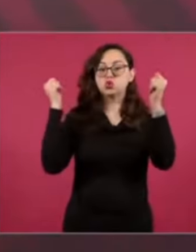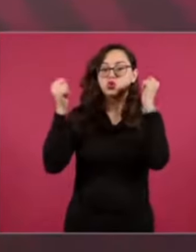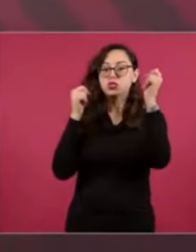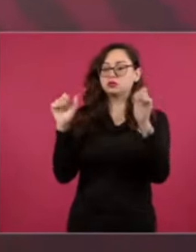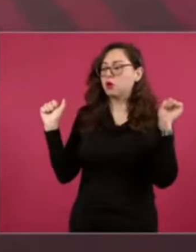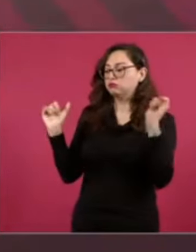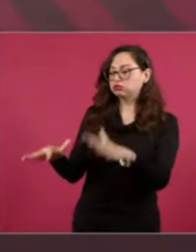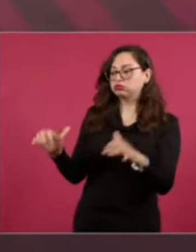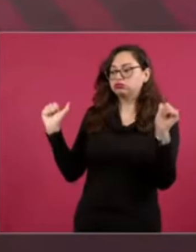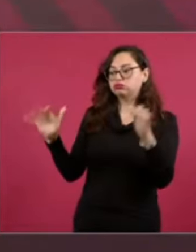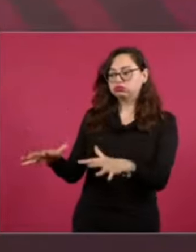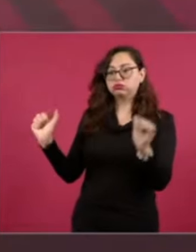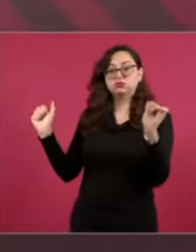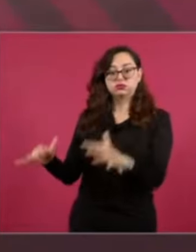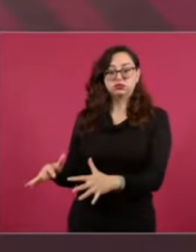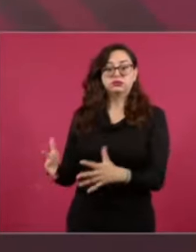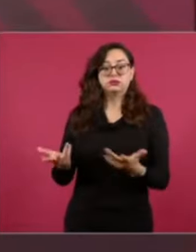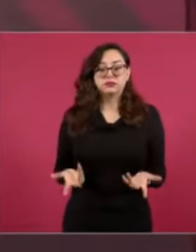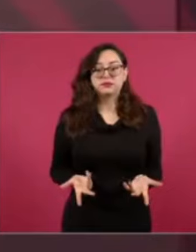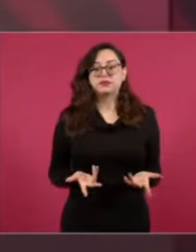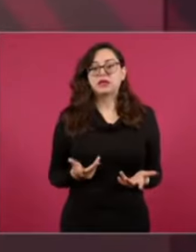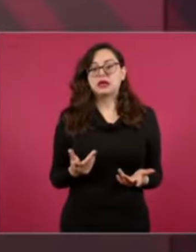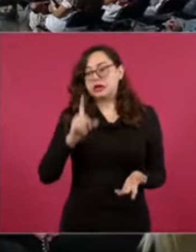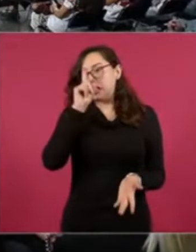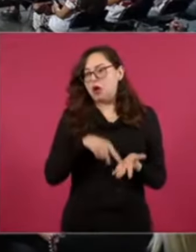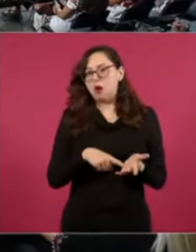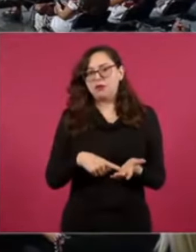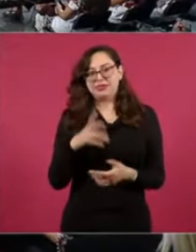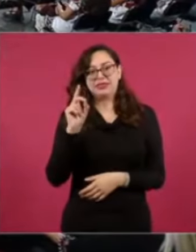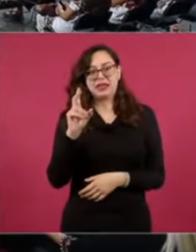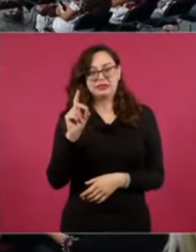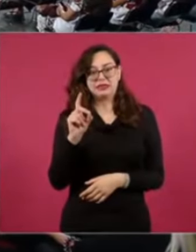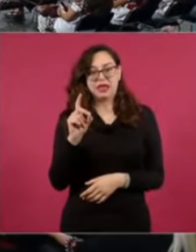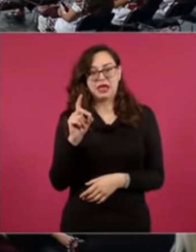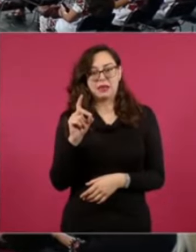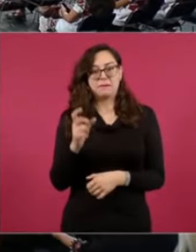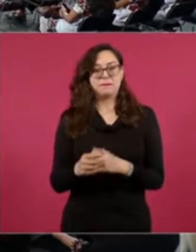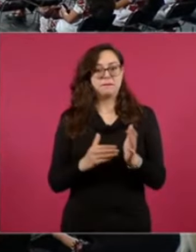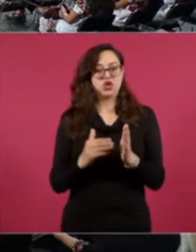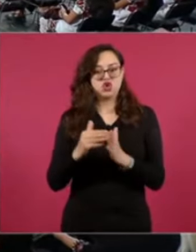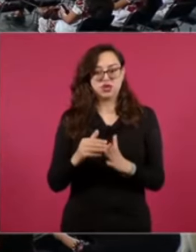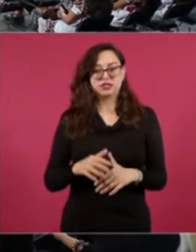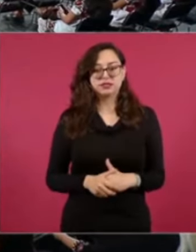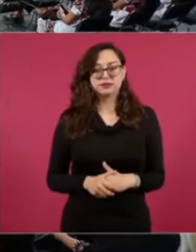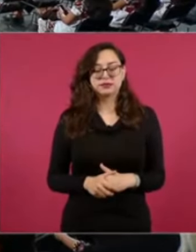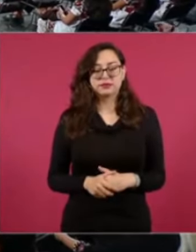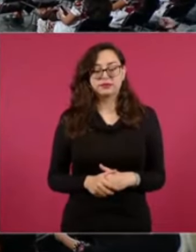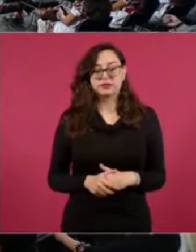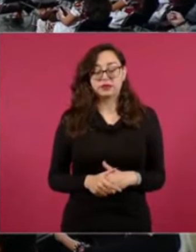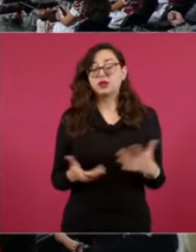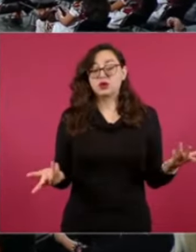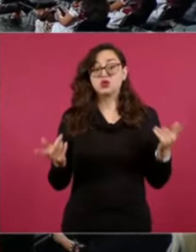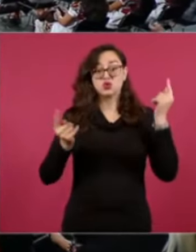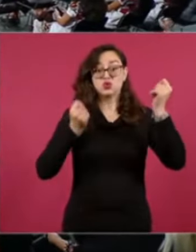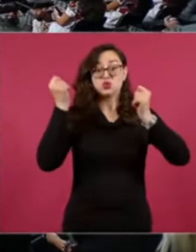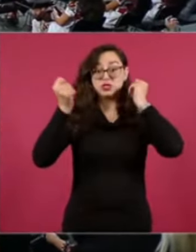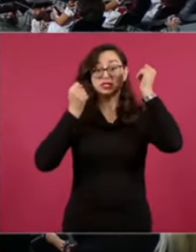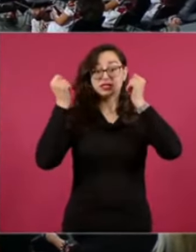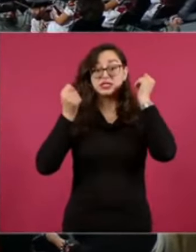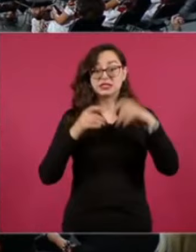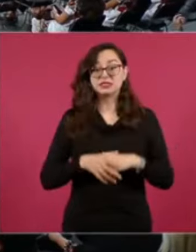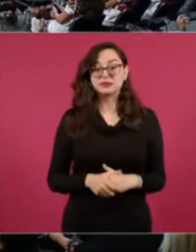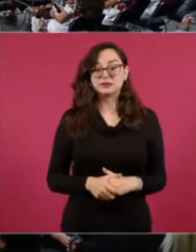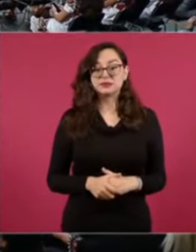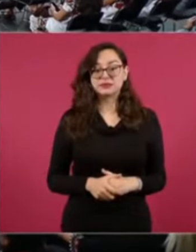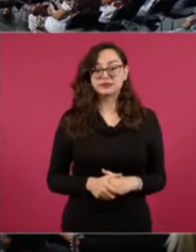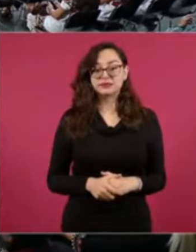Pues. Como treinta millones. Treinta millones de pasajeros. Cerramos el año pasado. De turistas. Y el